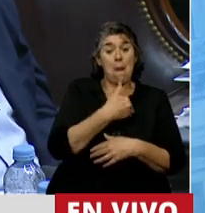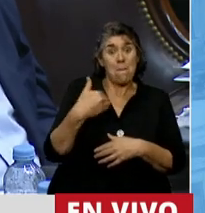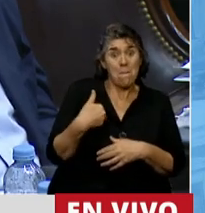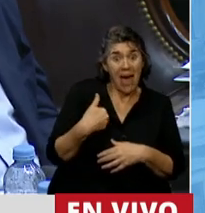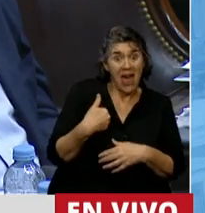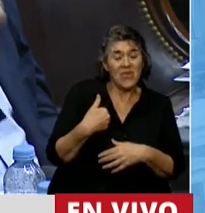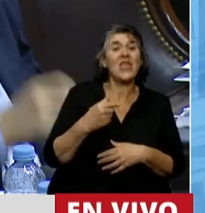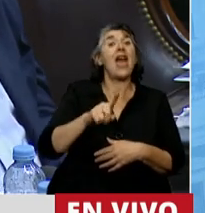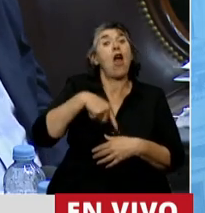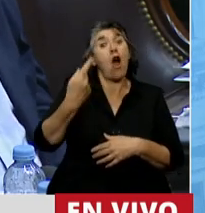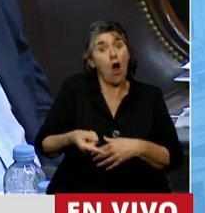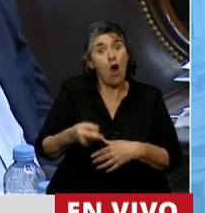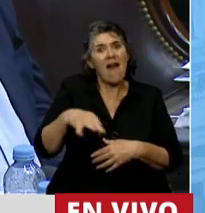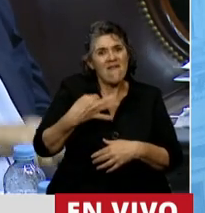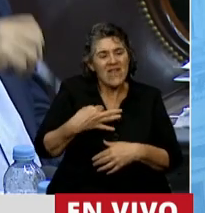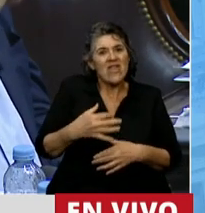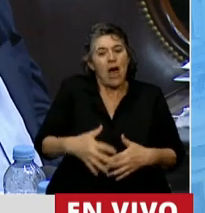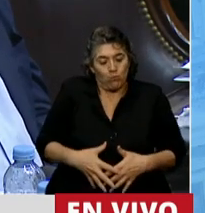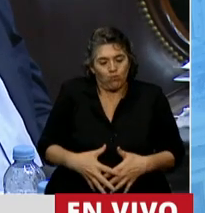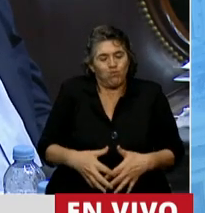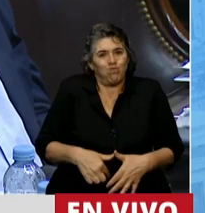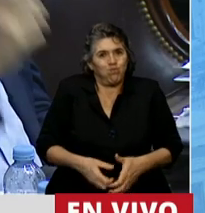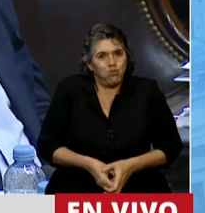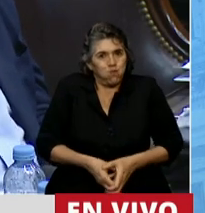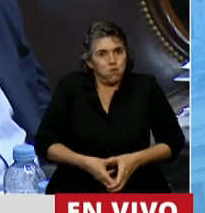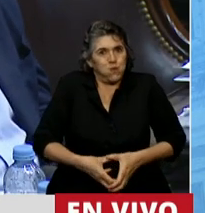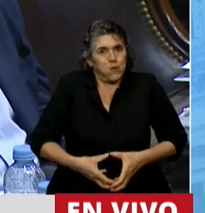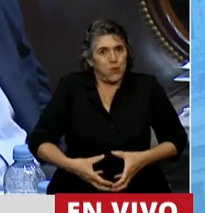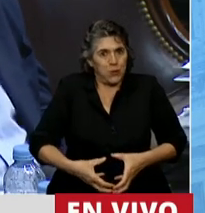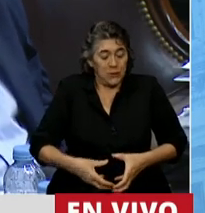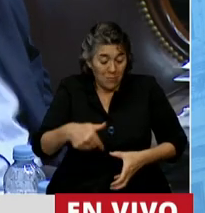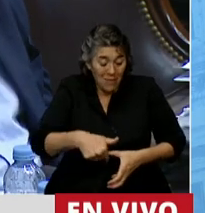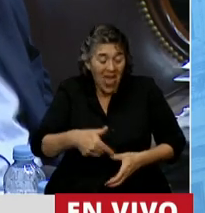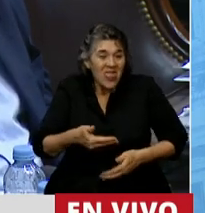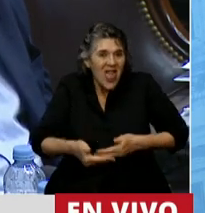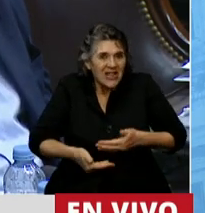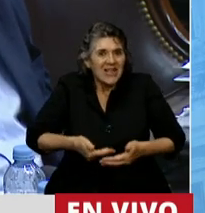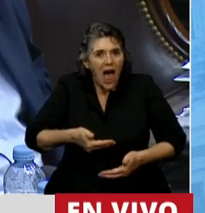gestado, ese ser humano, en pleno proceso de desarrollo.